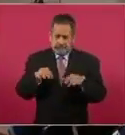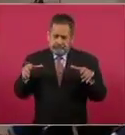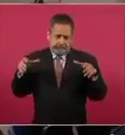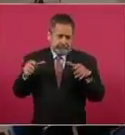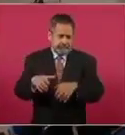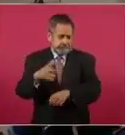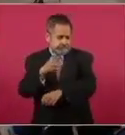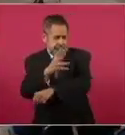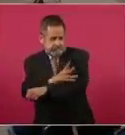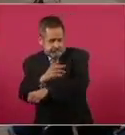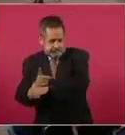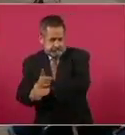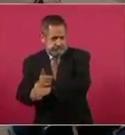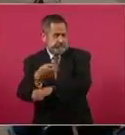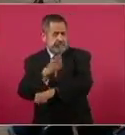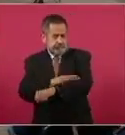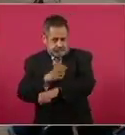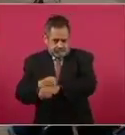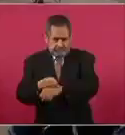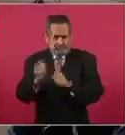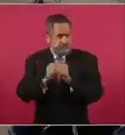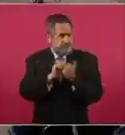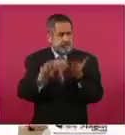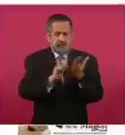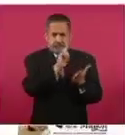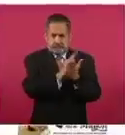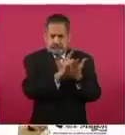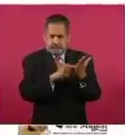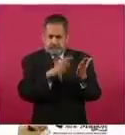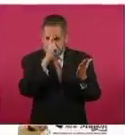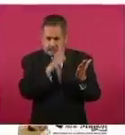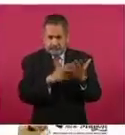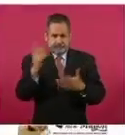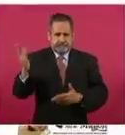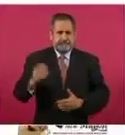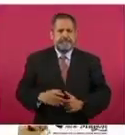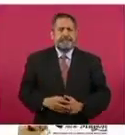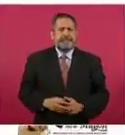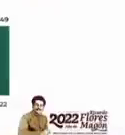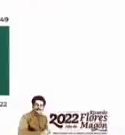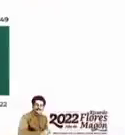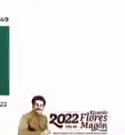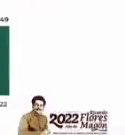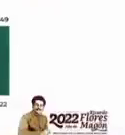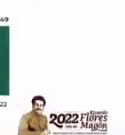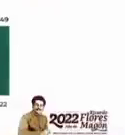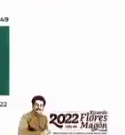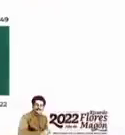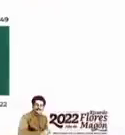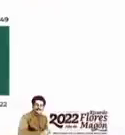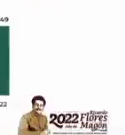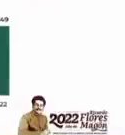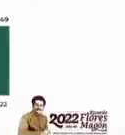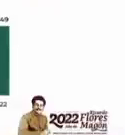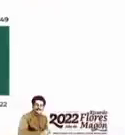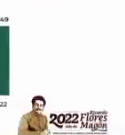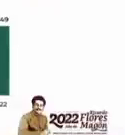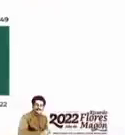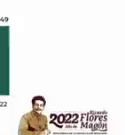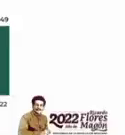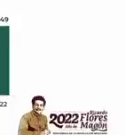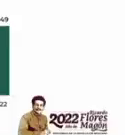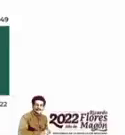honestidad y en estricto apego a la ley y sin discriminaciones y con piso parejo, nos lleva a buenos resultados en las